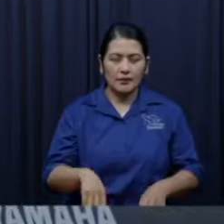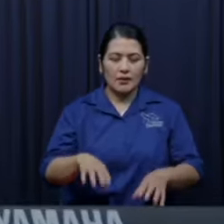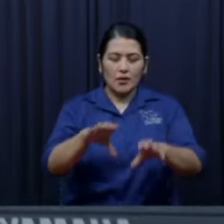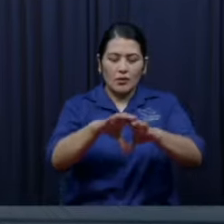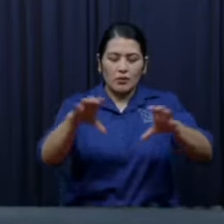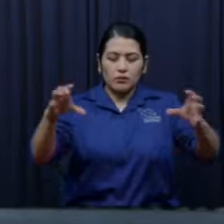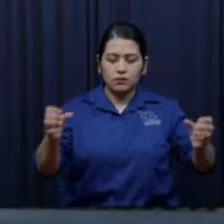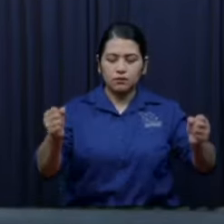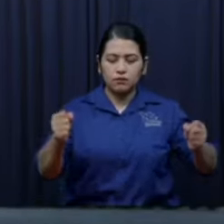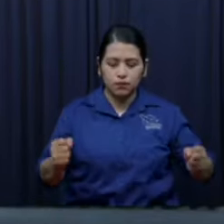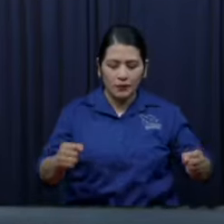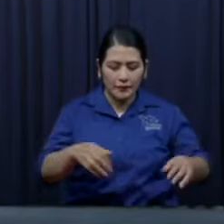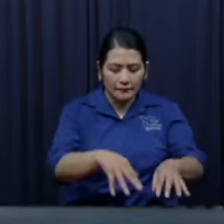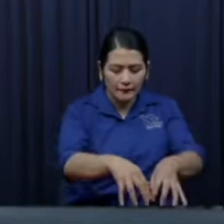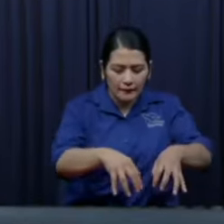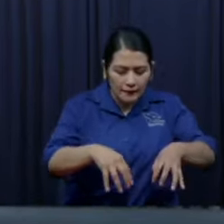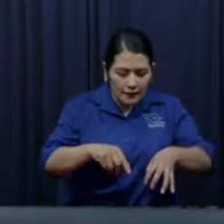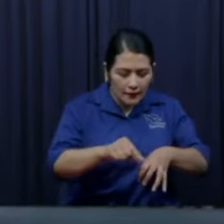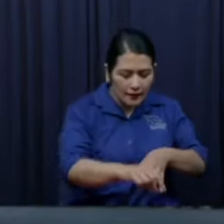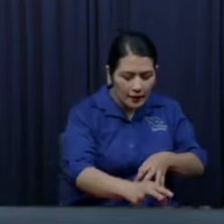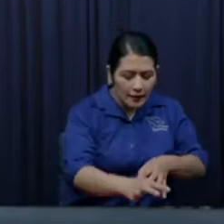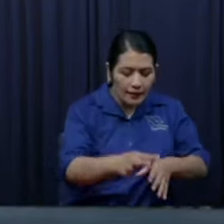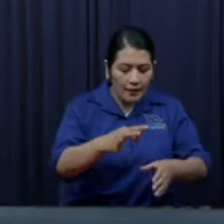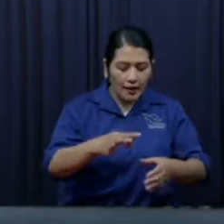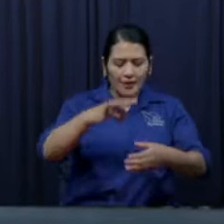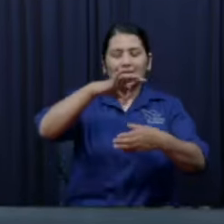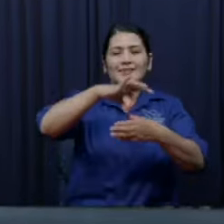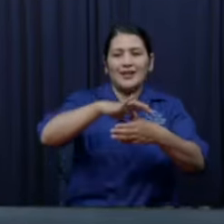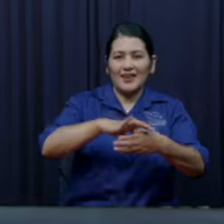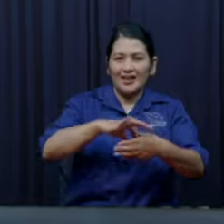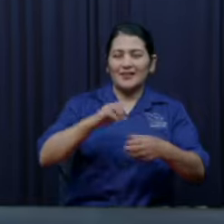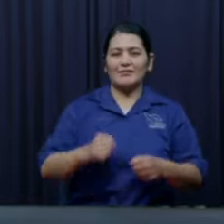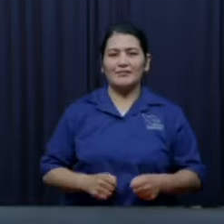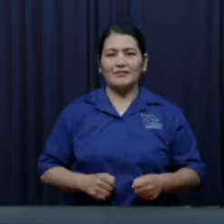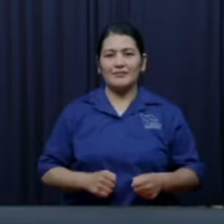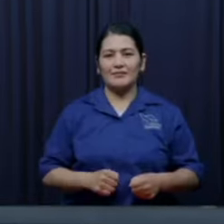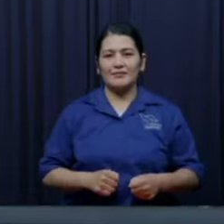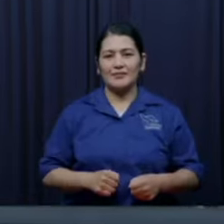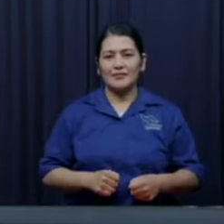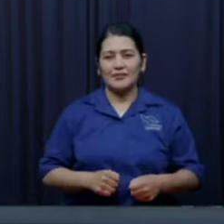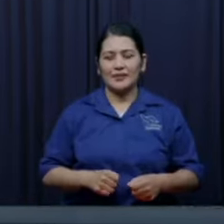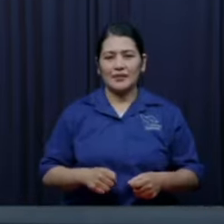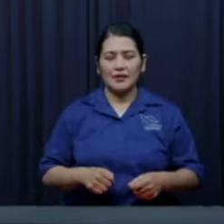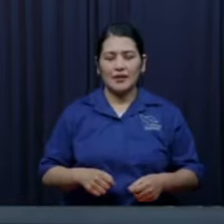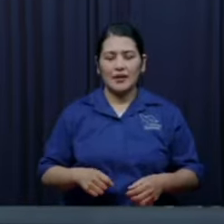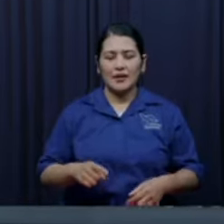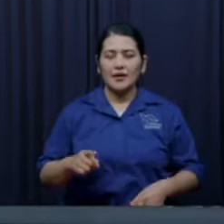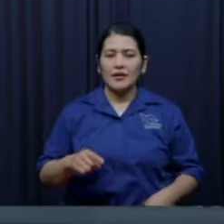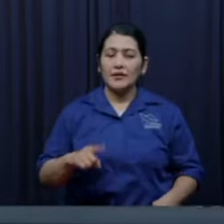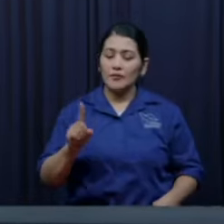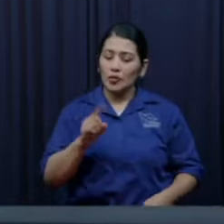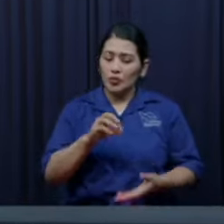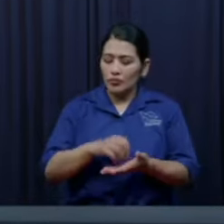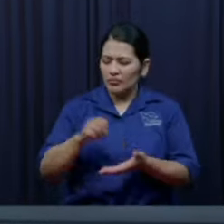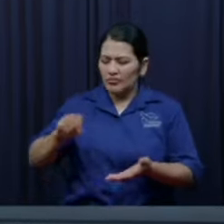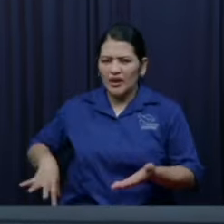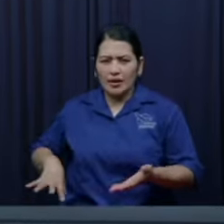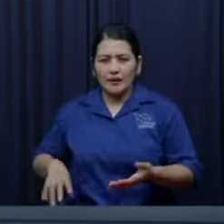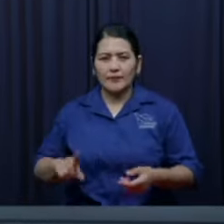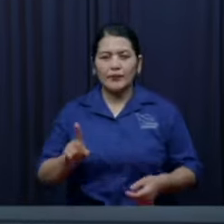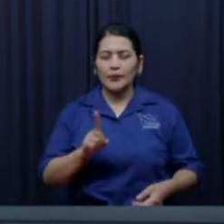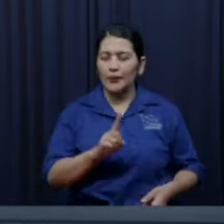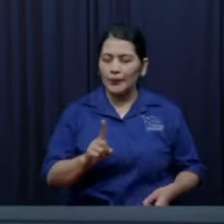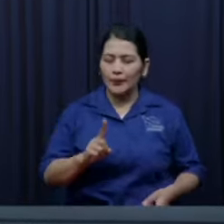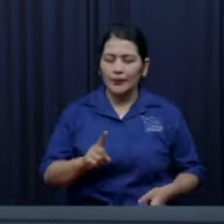tenía una cantidad que para él era exorbitante pero la gente desprecia cosas sabe usted que hay un